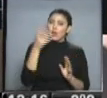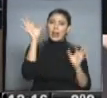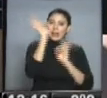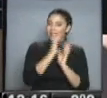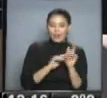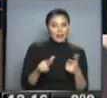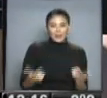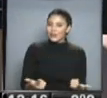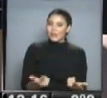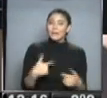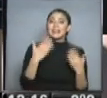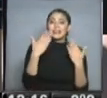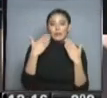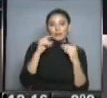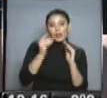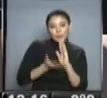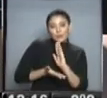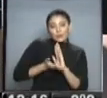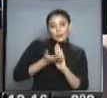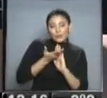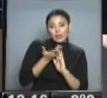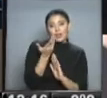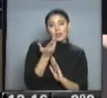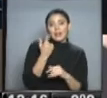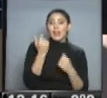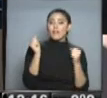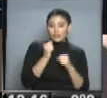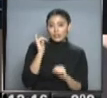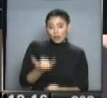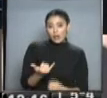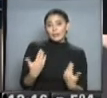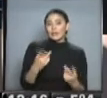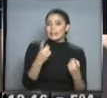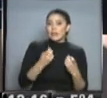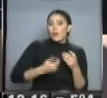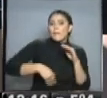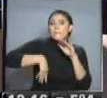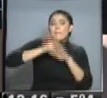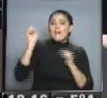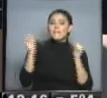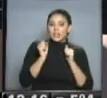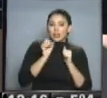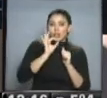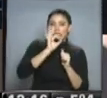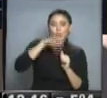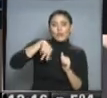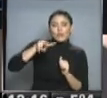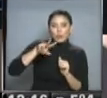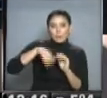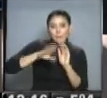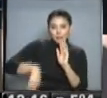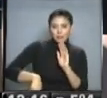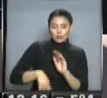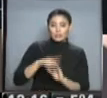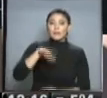nieve, porque ya la temperatura está ascendiendo. Si bien es baja, para que tengamos nieve necesitamos temperaturas por debajo de los 2 grados. Allá,